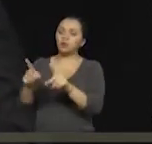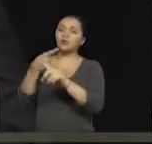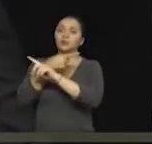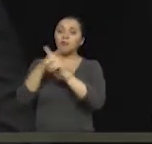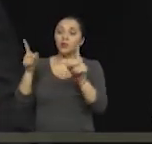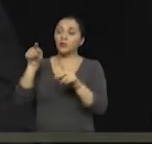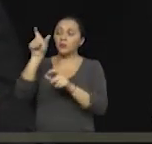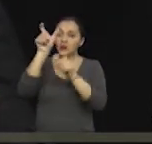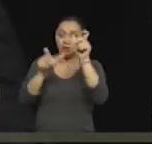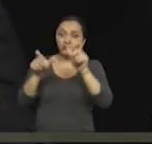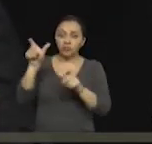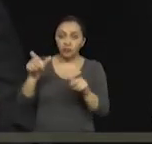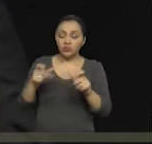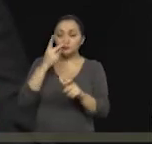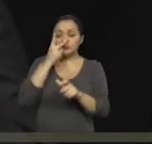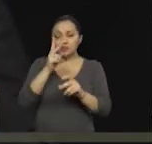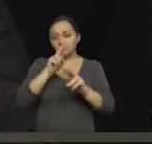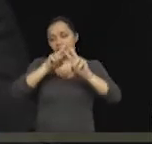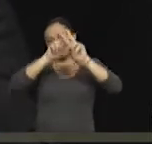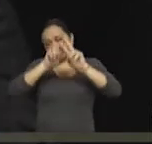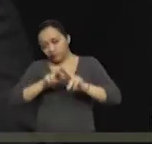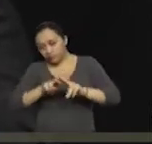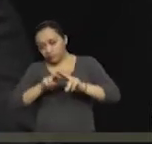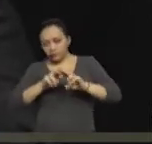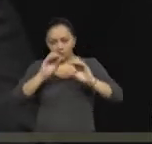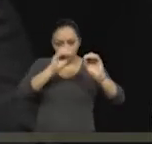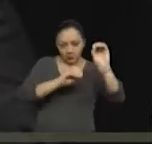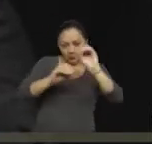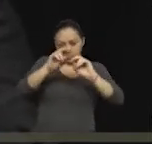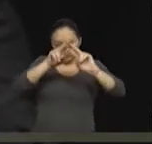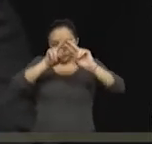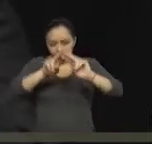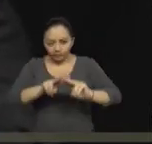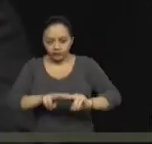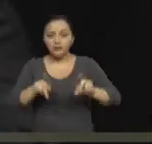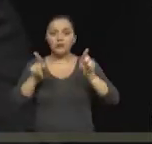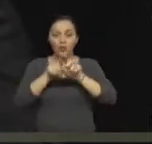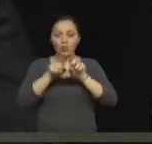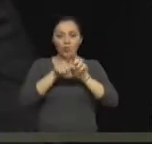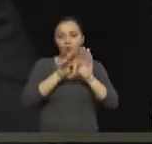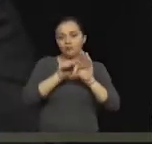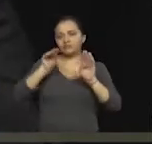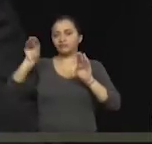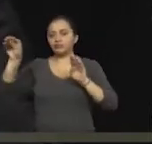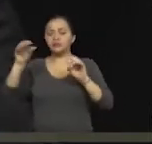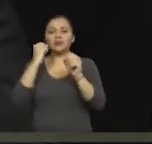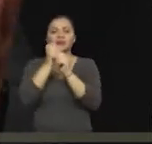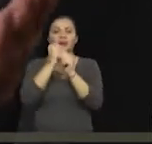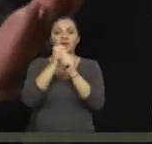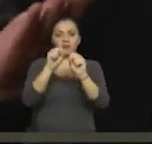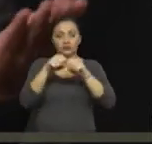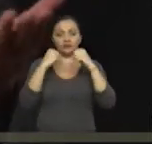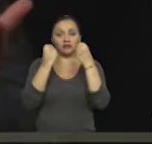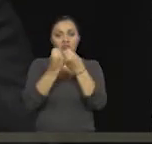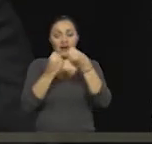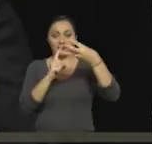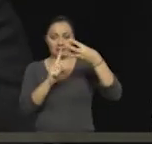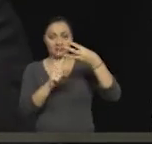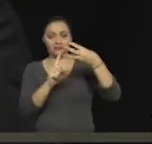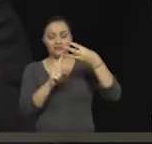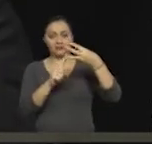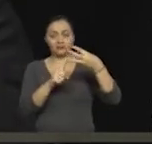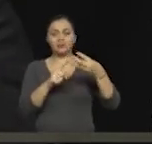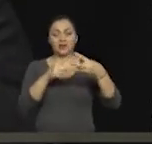cuando tú ya llegas al análisis en contexto global, seguramente pasa también a trabajo social, que es otro componente. Siempre debe